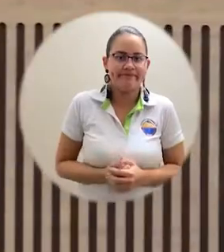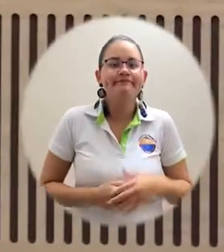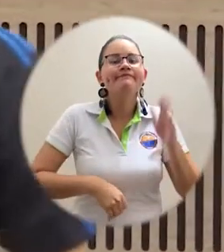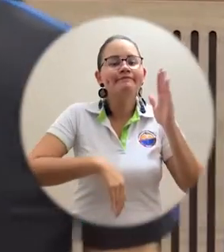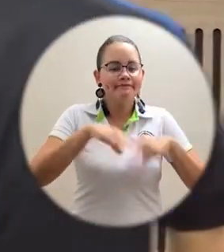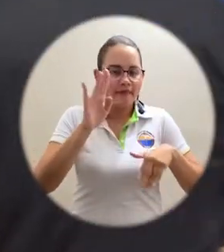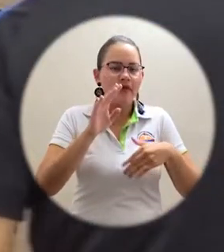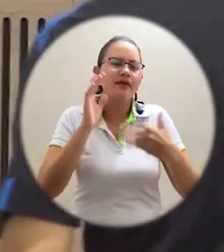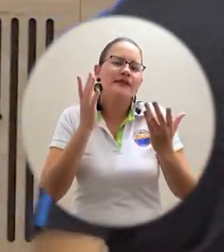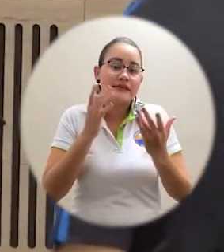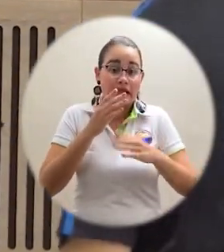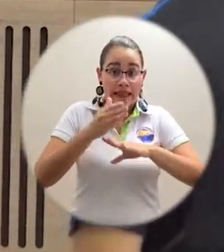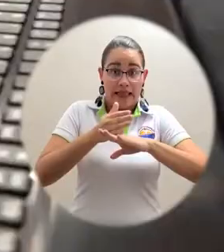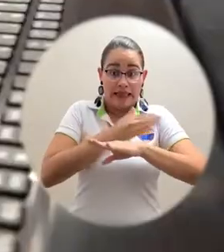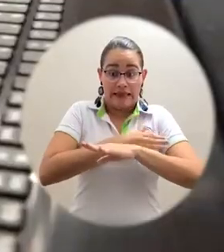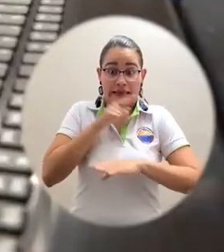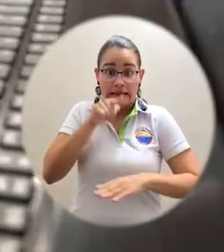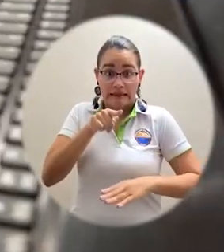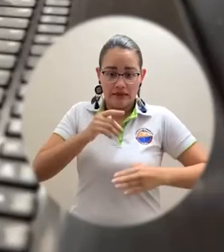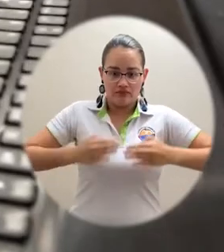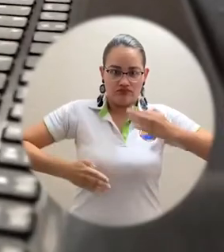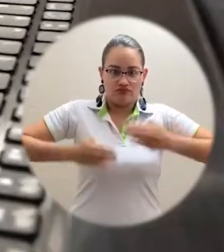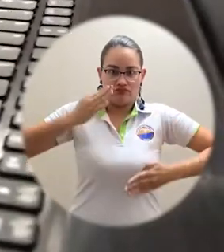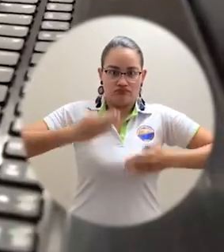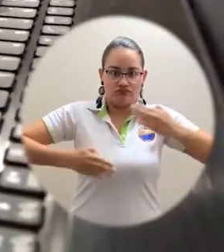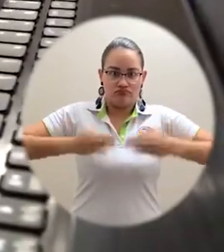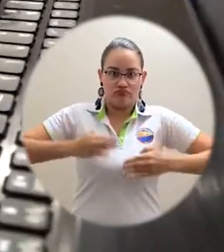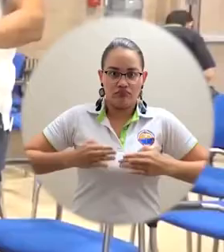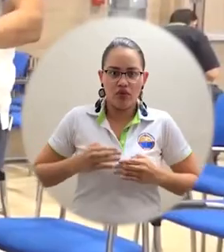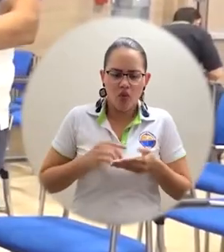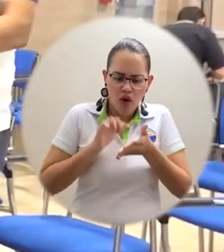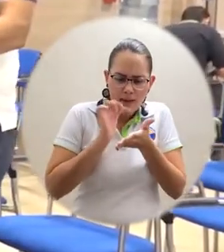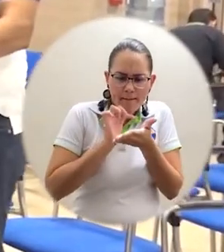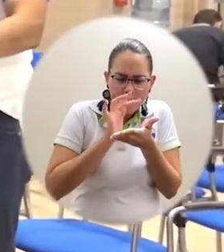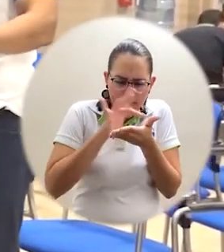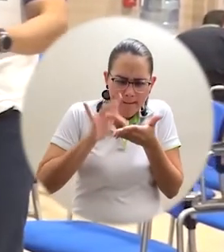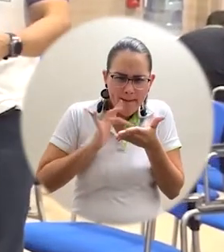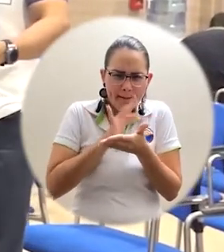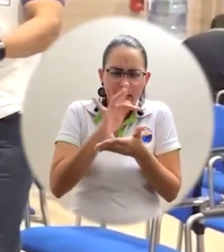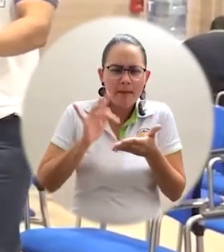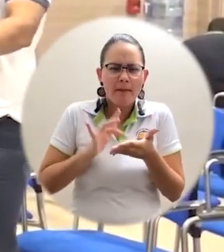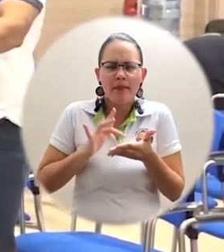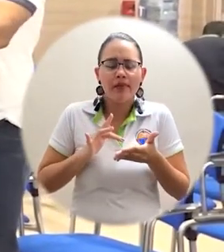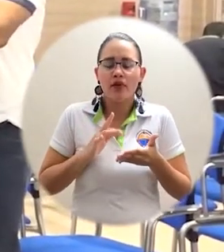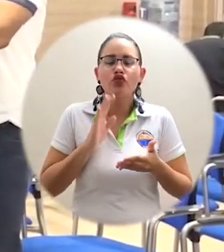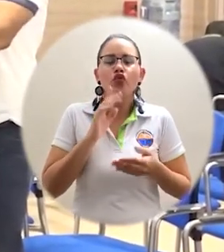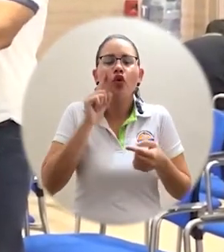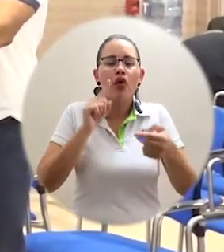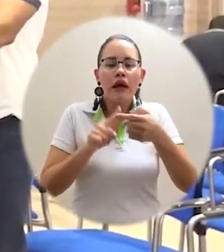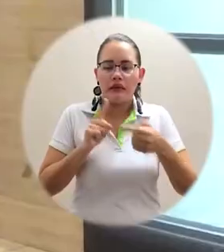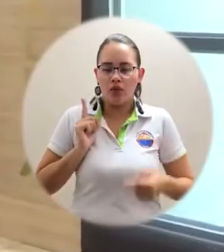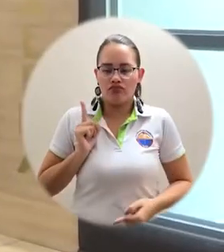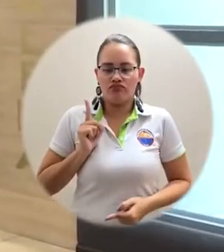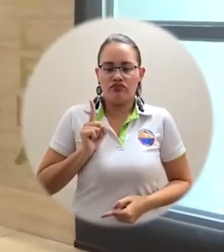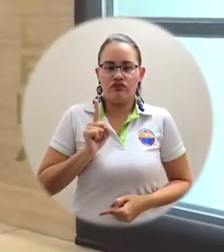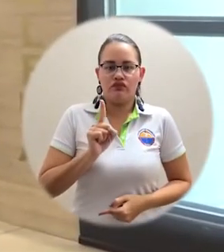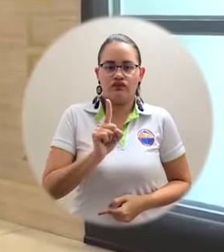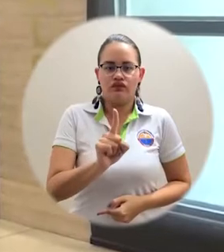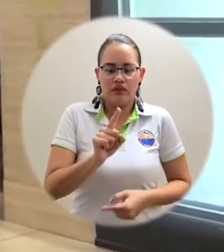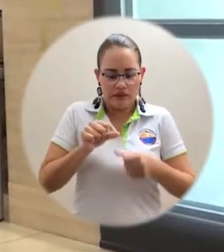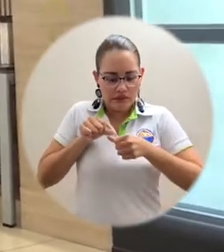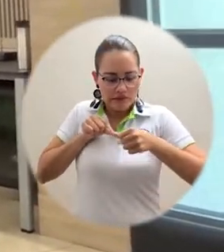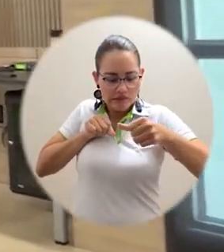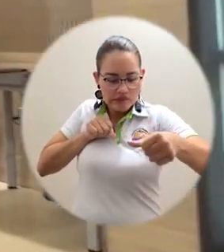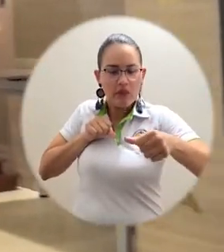En sí se le programó ciertos comportamientos en donde el robot estuviera en la capacidad de recorrer un